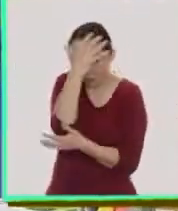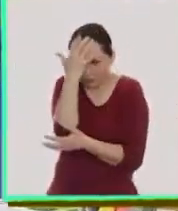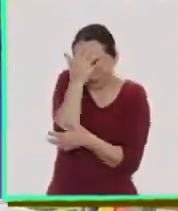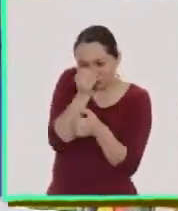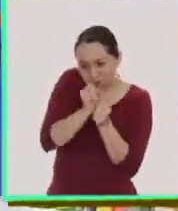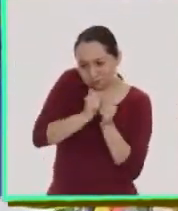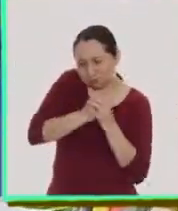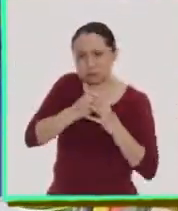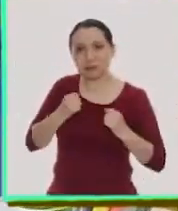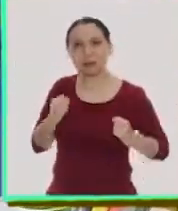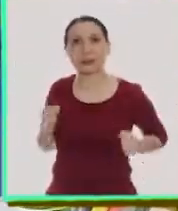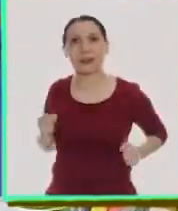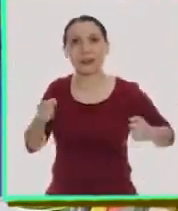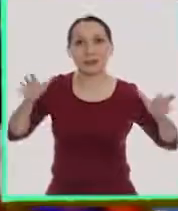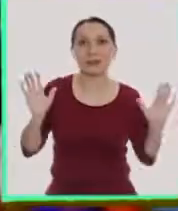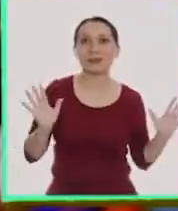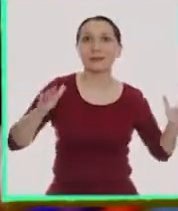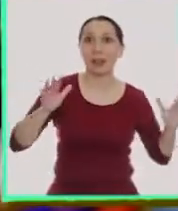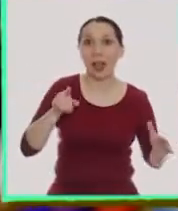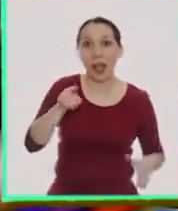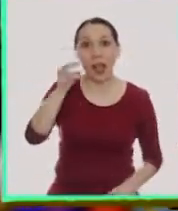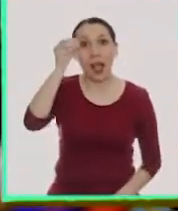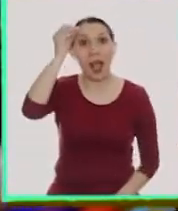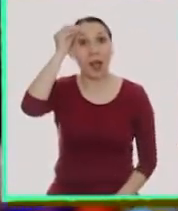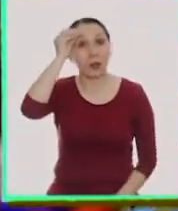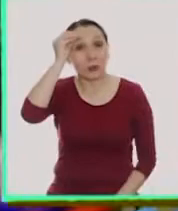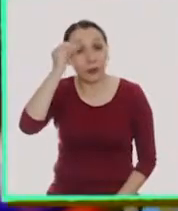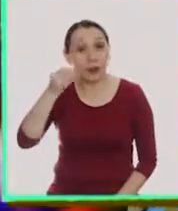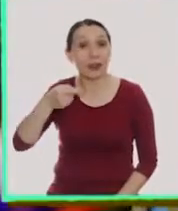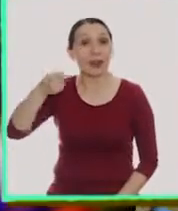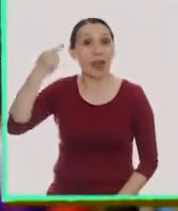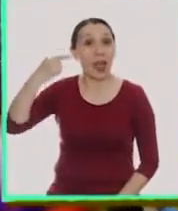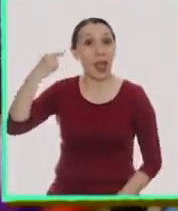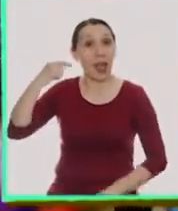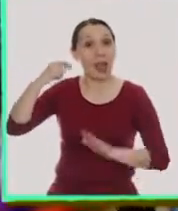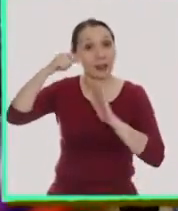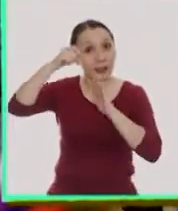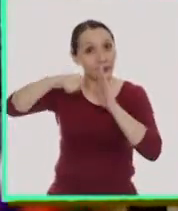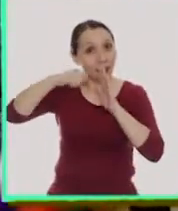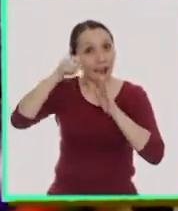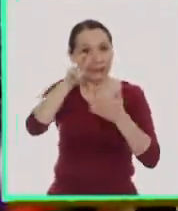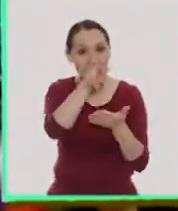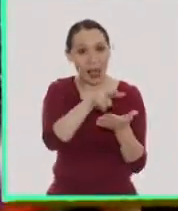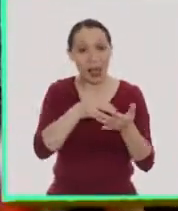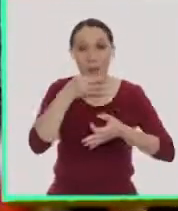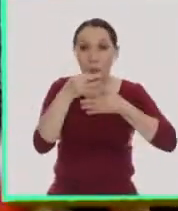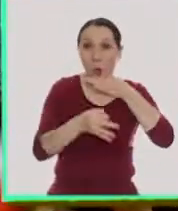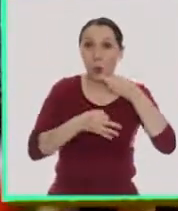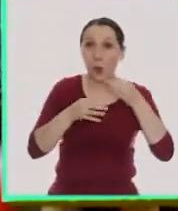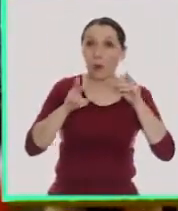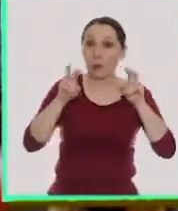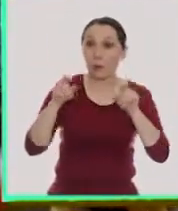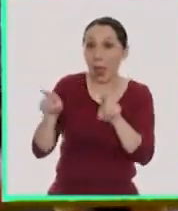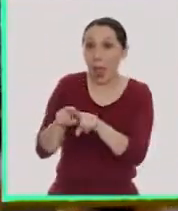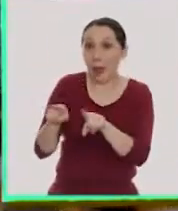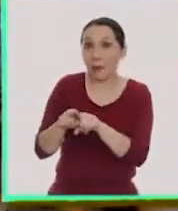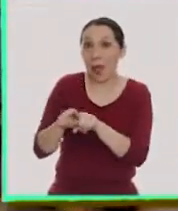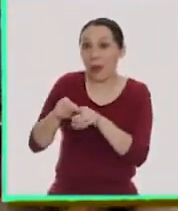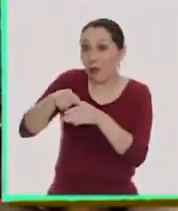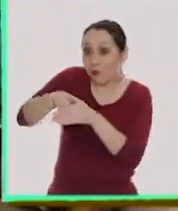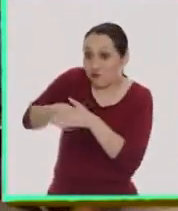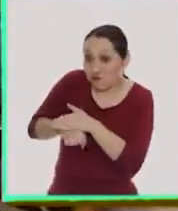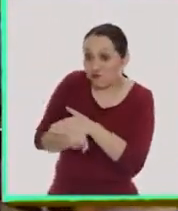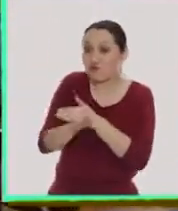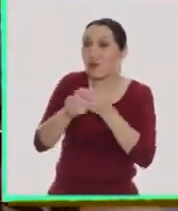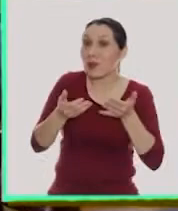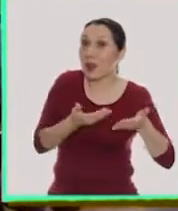haber salido de su capullo. ¿Recuerdan que hace algunas cápsulas leímos un cuento sobre mi hermana que